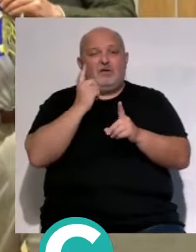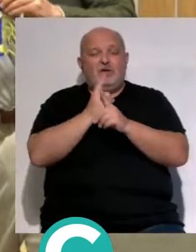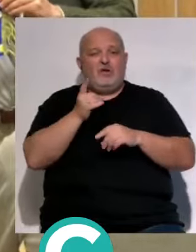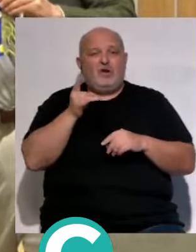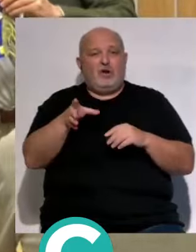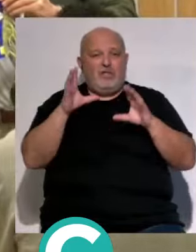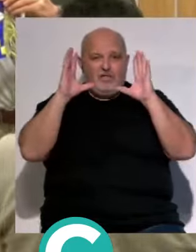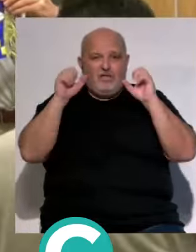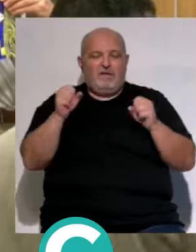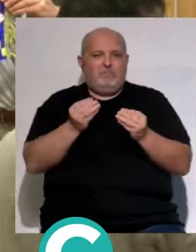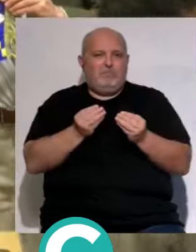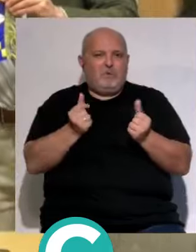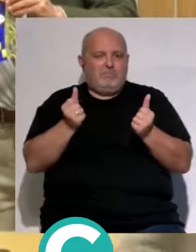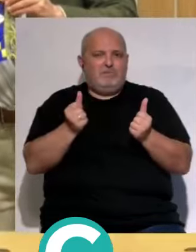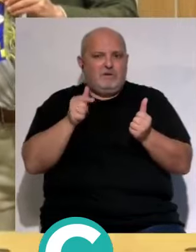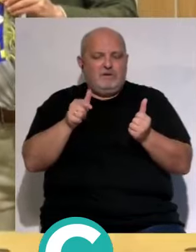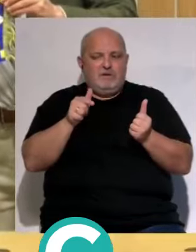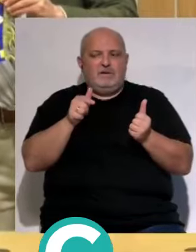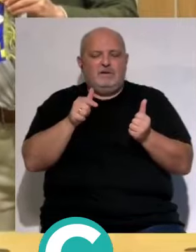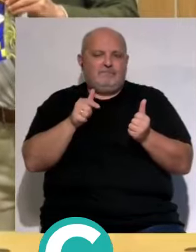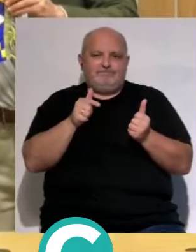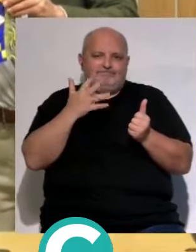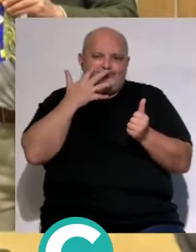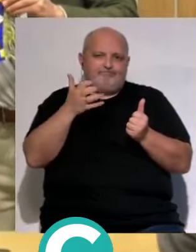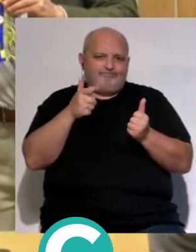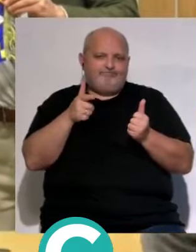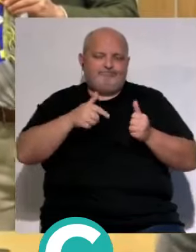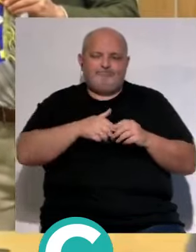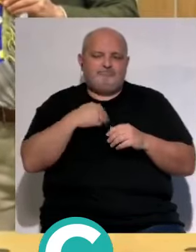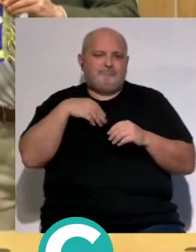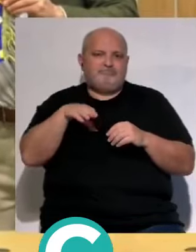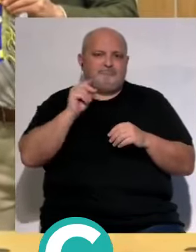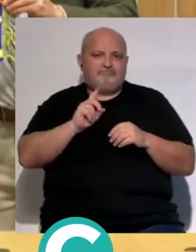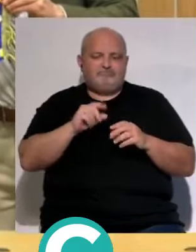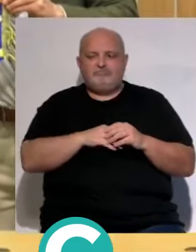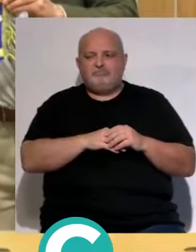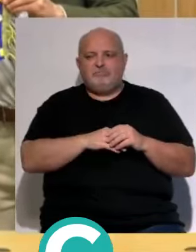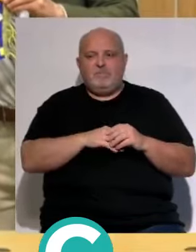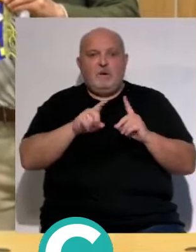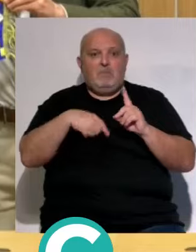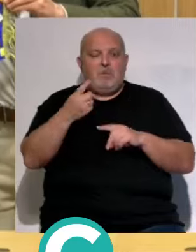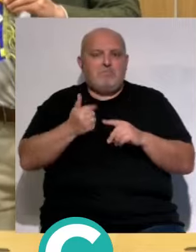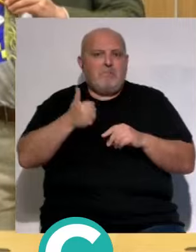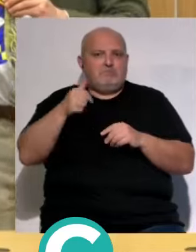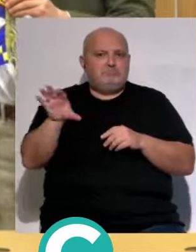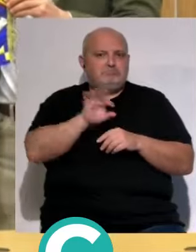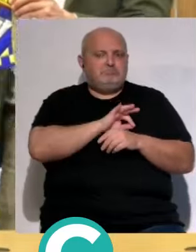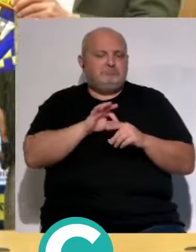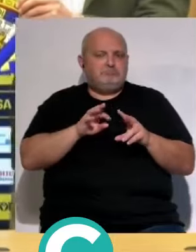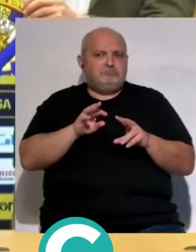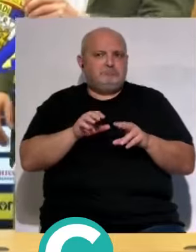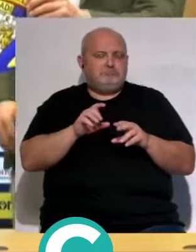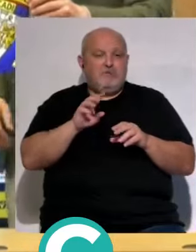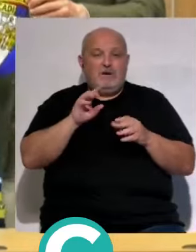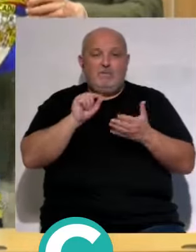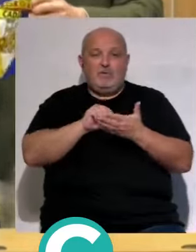el Celta y desaparece no lo entendió yo lo entendí pero volviendo yo creí que después de ese gol en